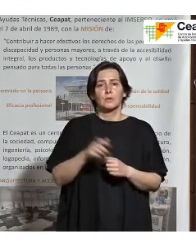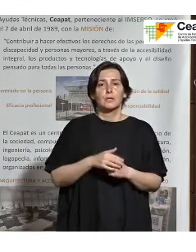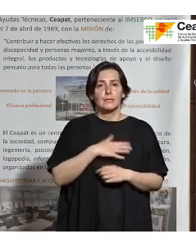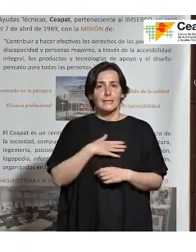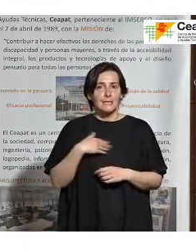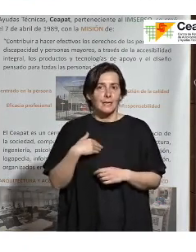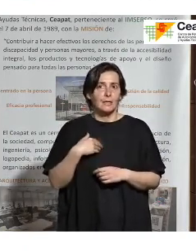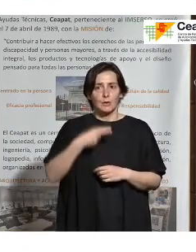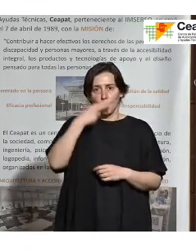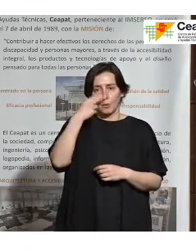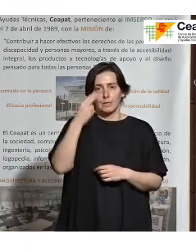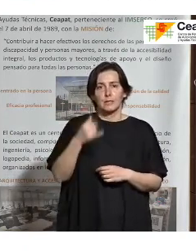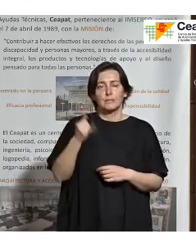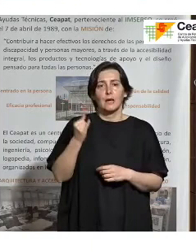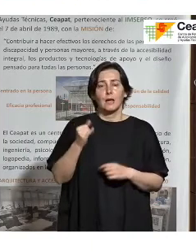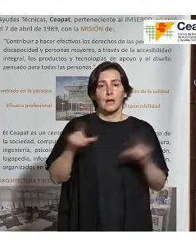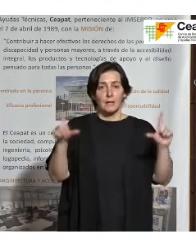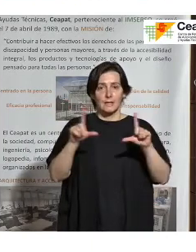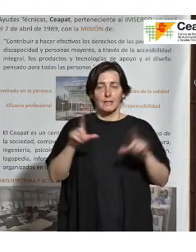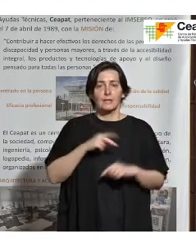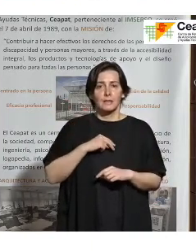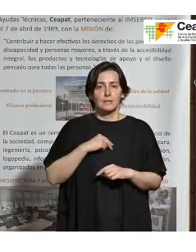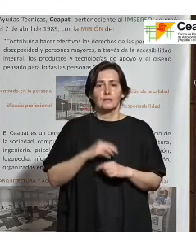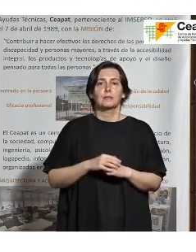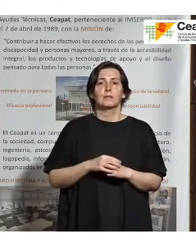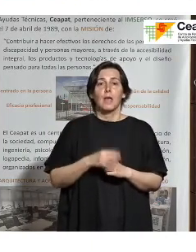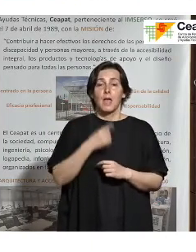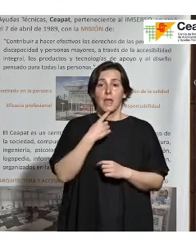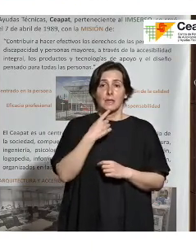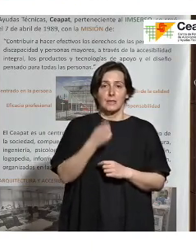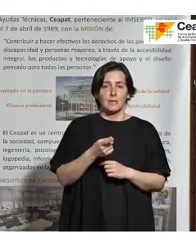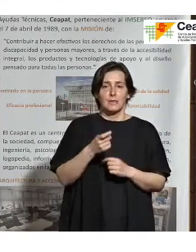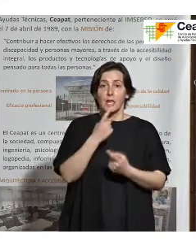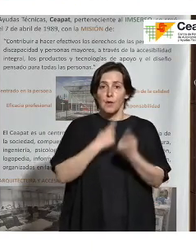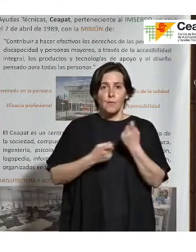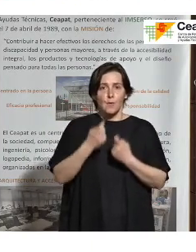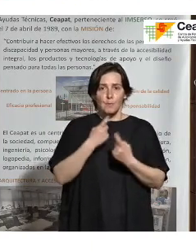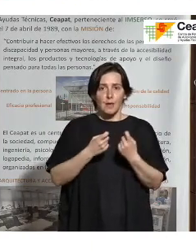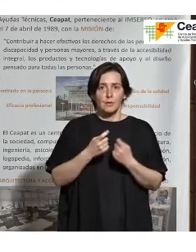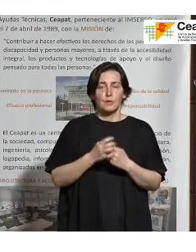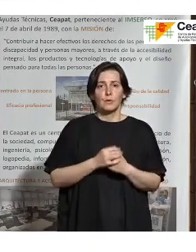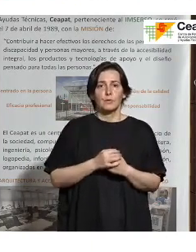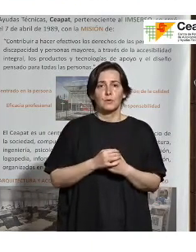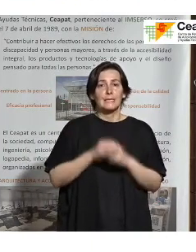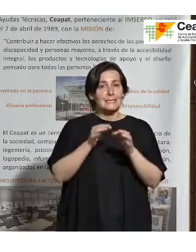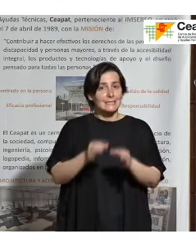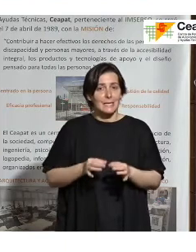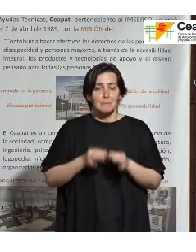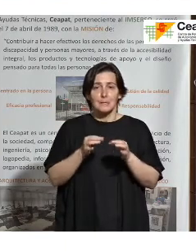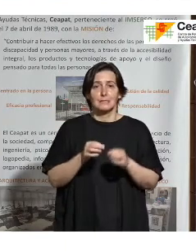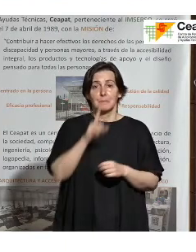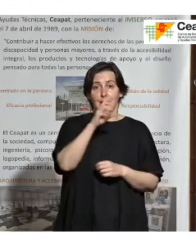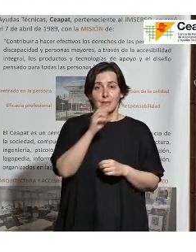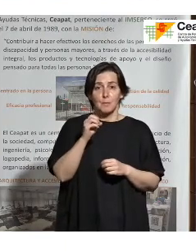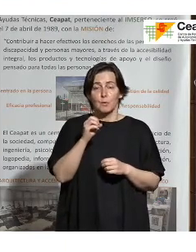o están interesadas en el servicio de teleasistencia, sí comentaros que esta información no siempre lo hacen al 100%